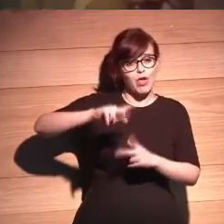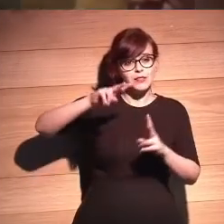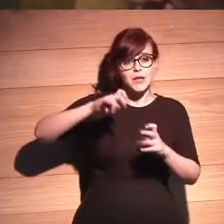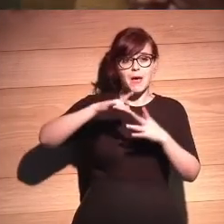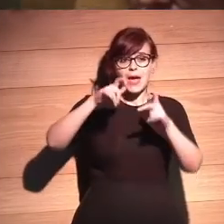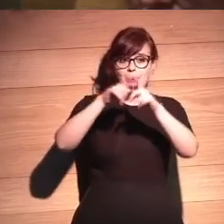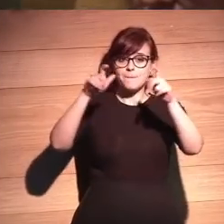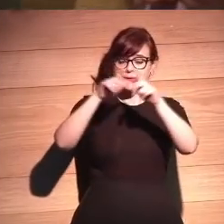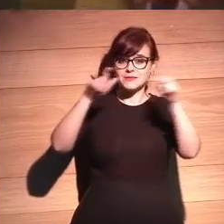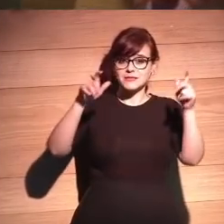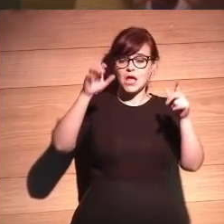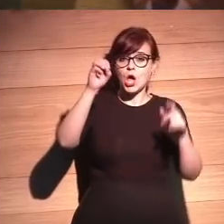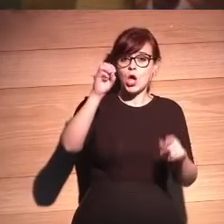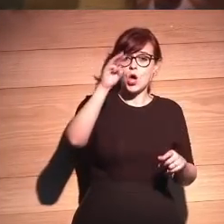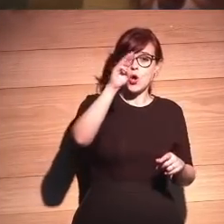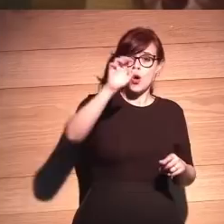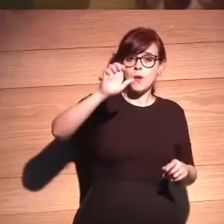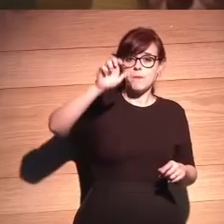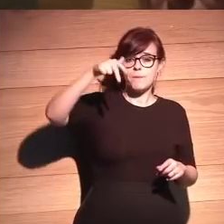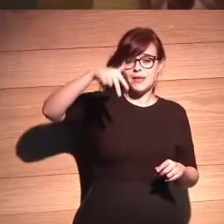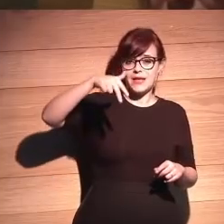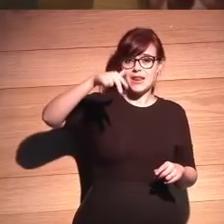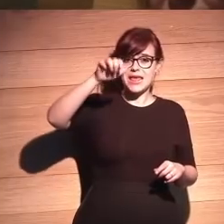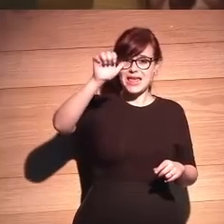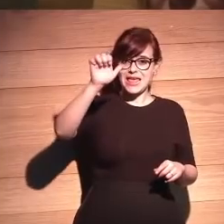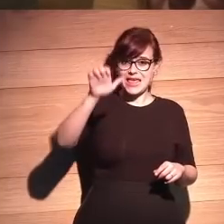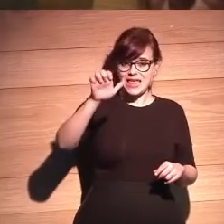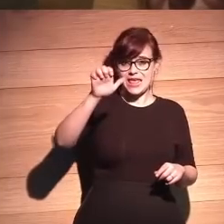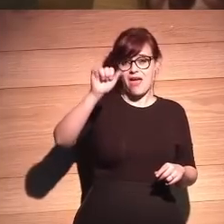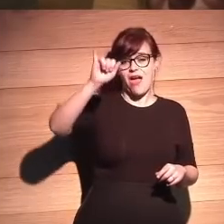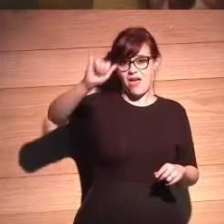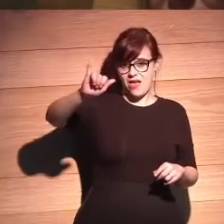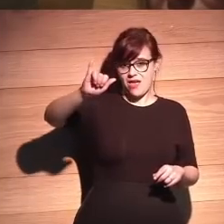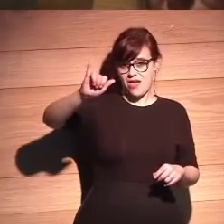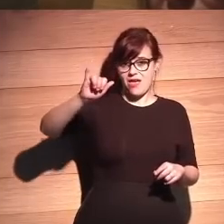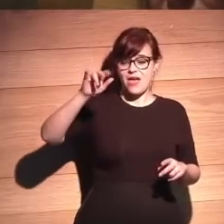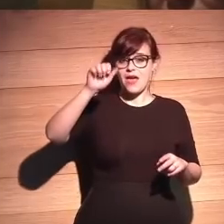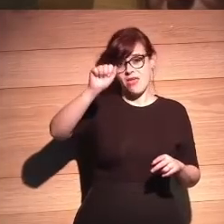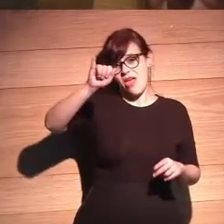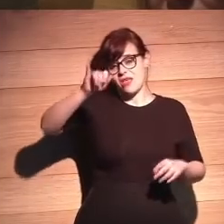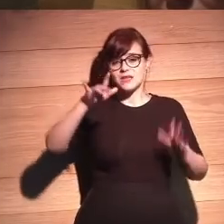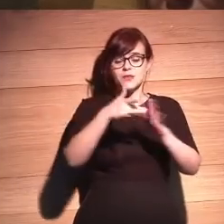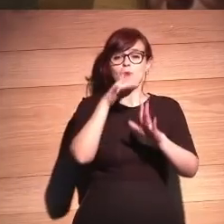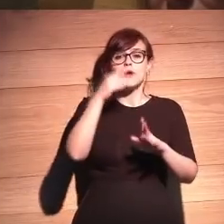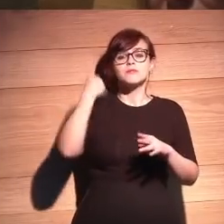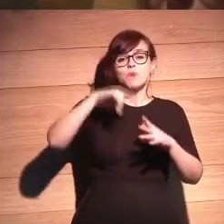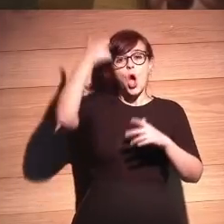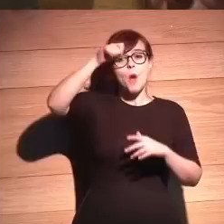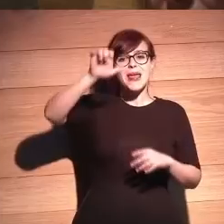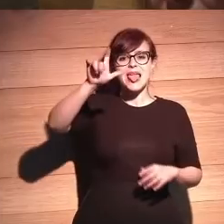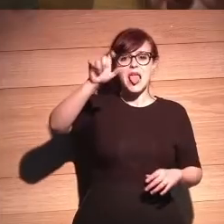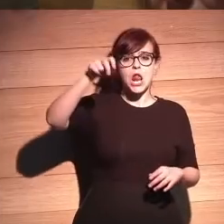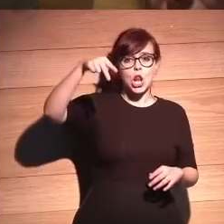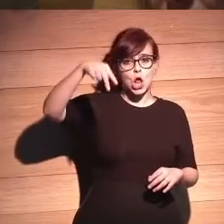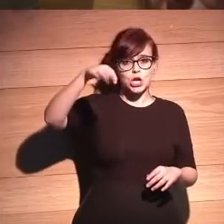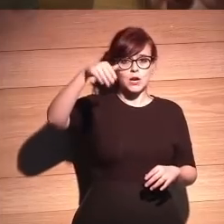que esta compañía que se llama OpenAI que uno de los fundadores socios es Elon Musk y